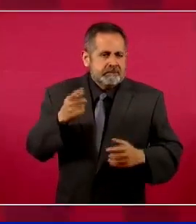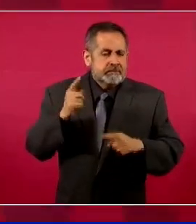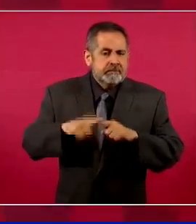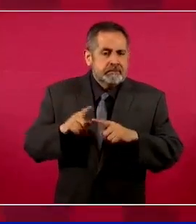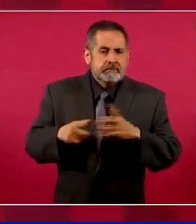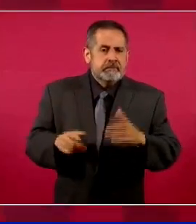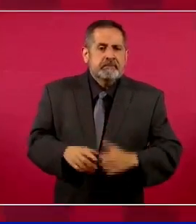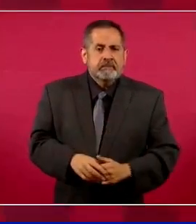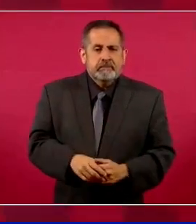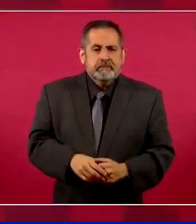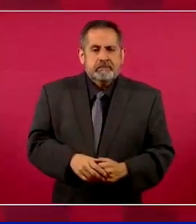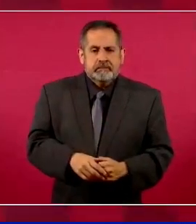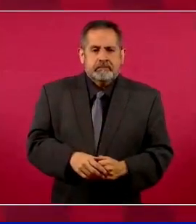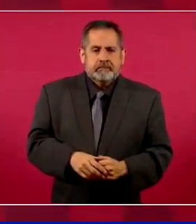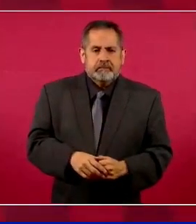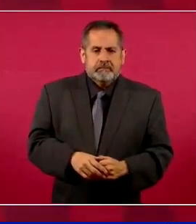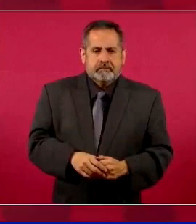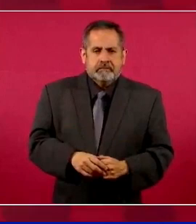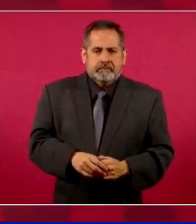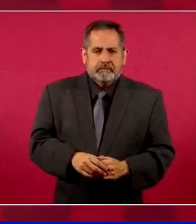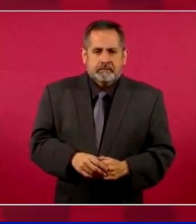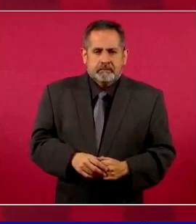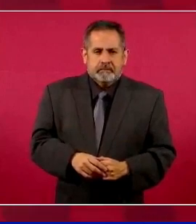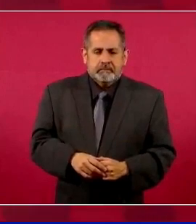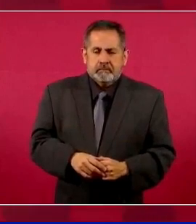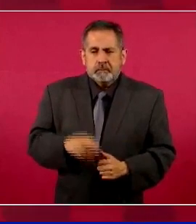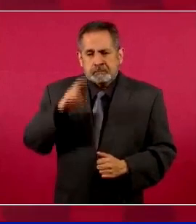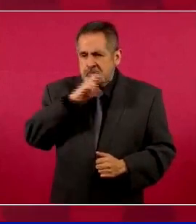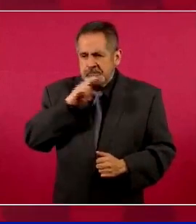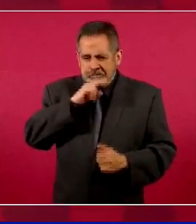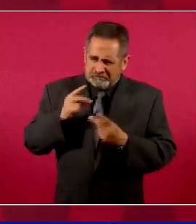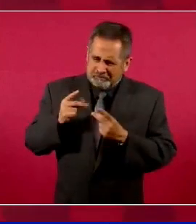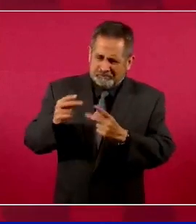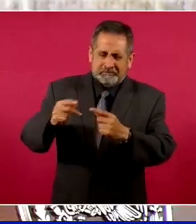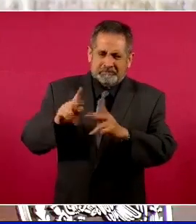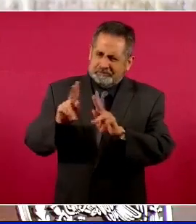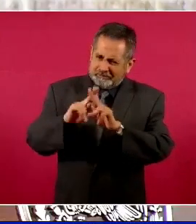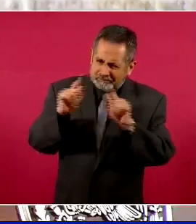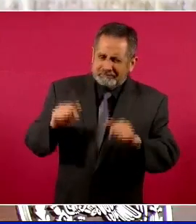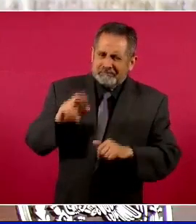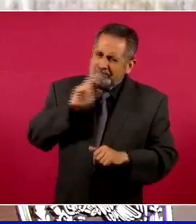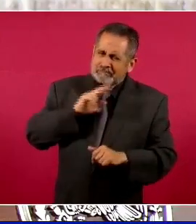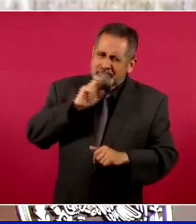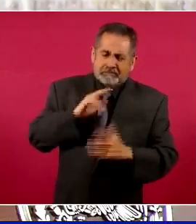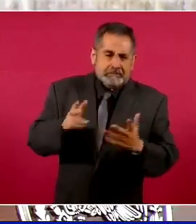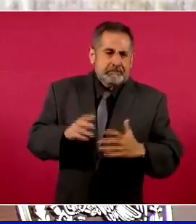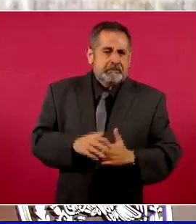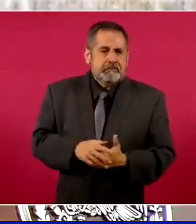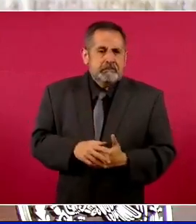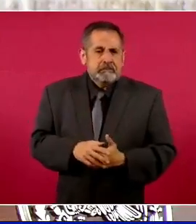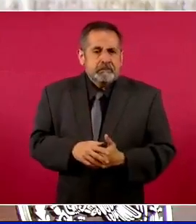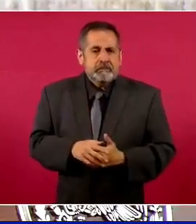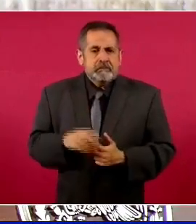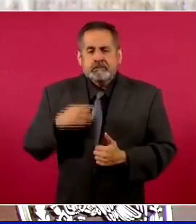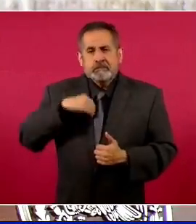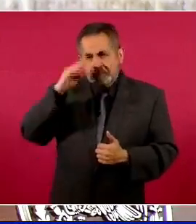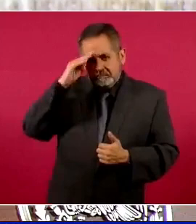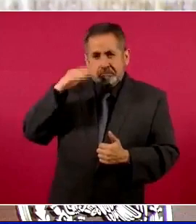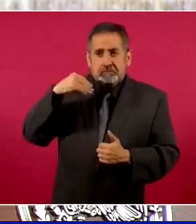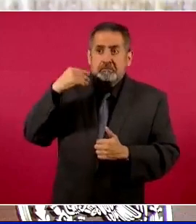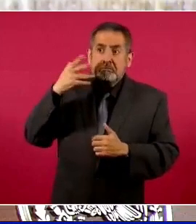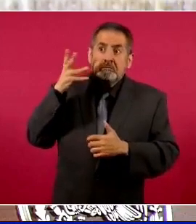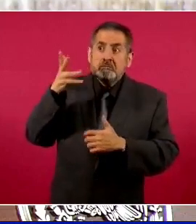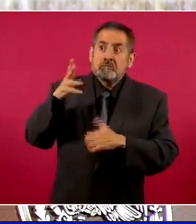que se logre pronto. No veo que escale el